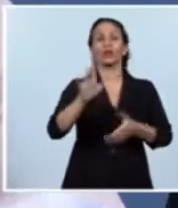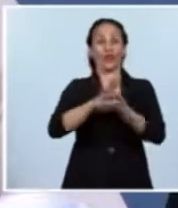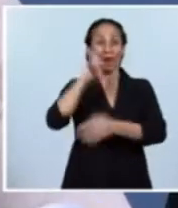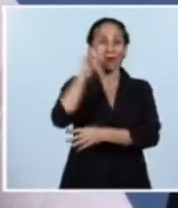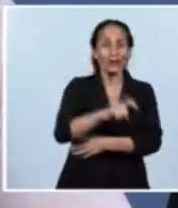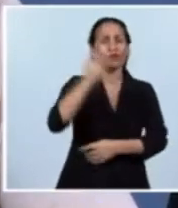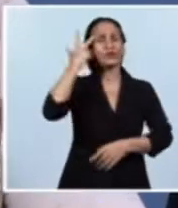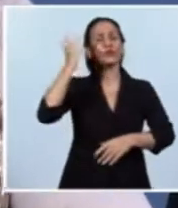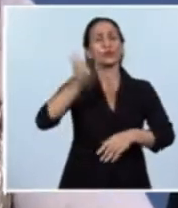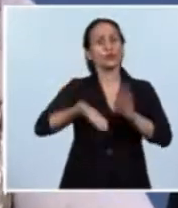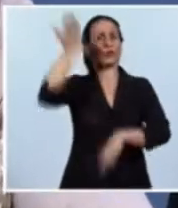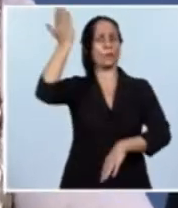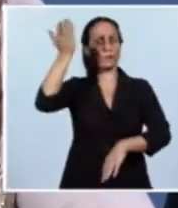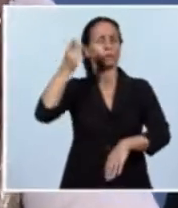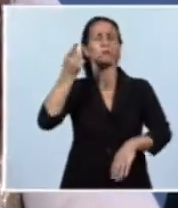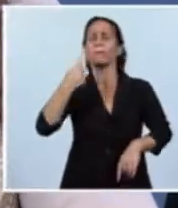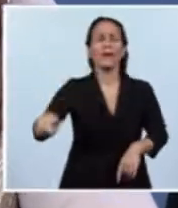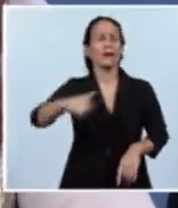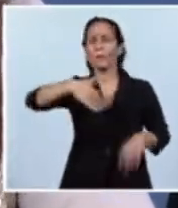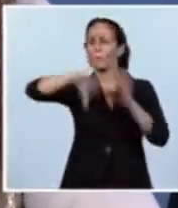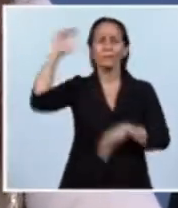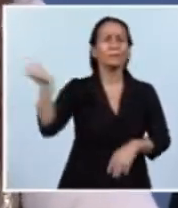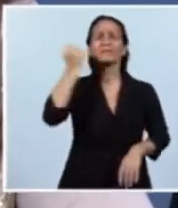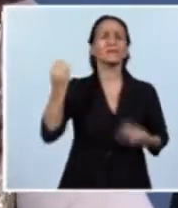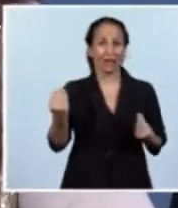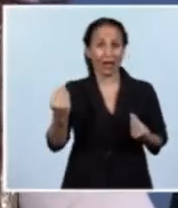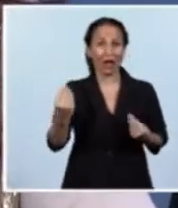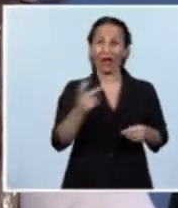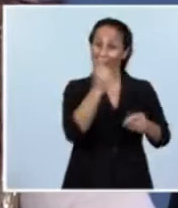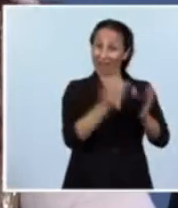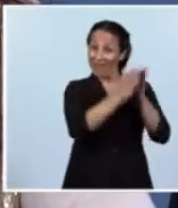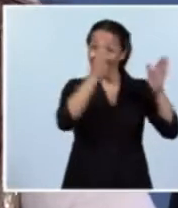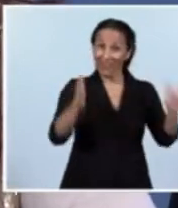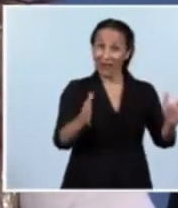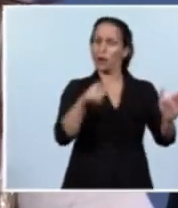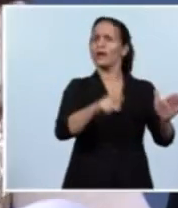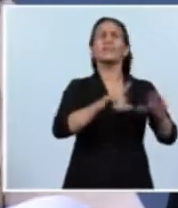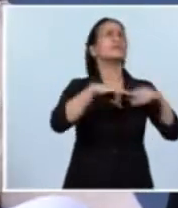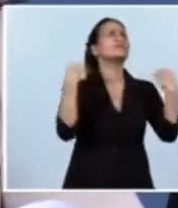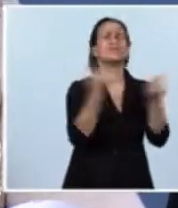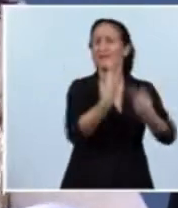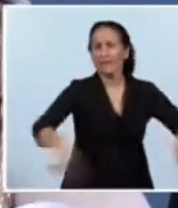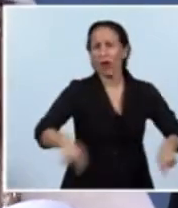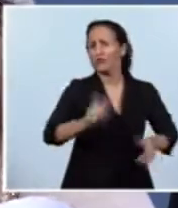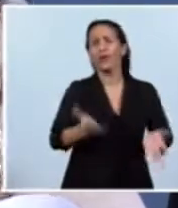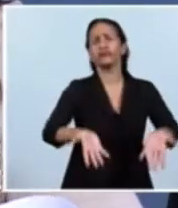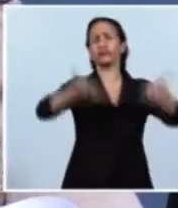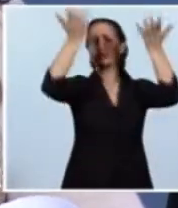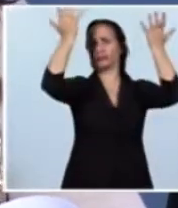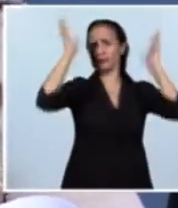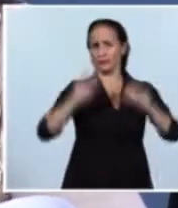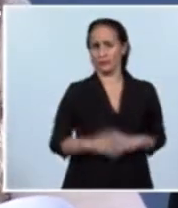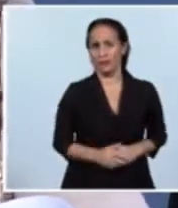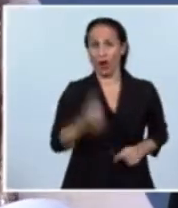ciento. Pero lo que es más importante, el trimestre ha sido enteramente de crecimiento y si comparamos